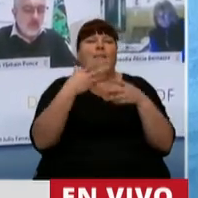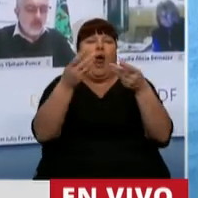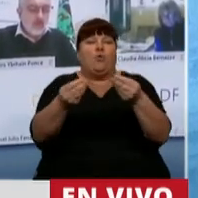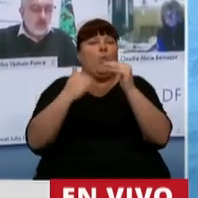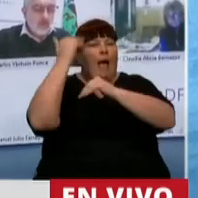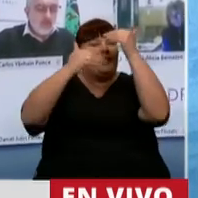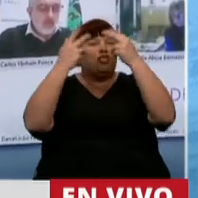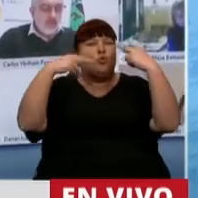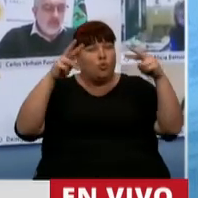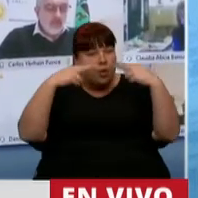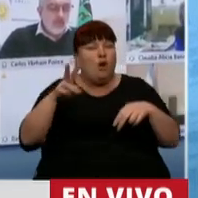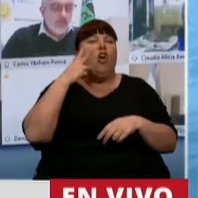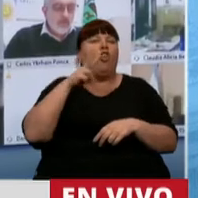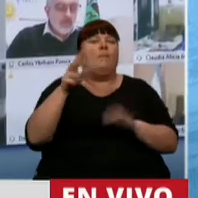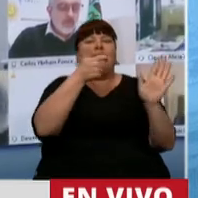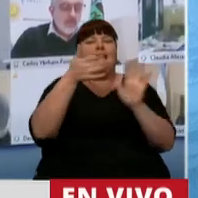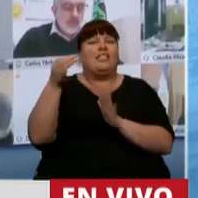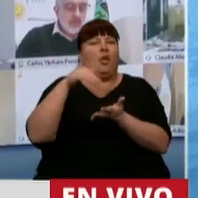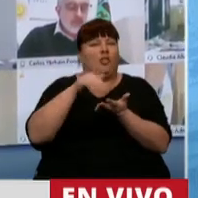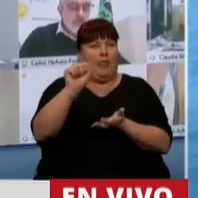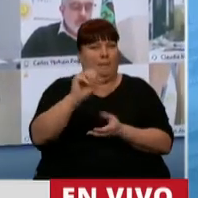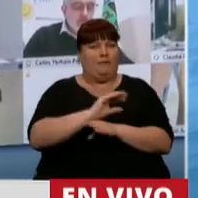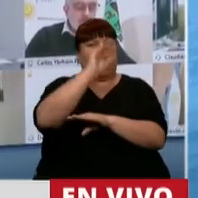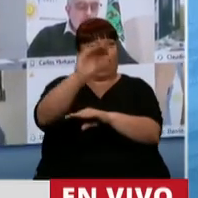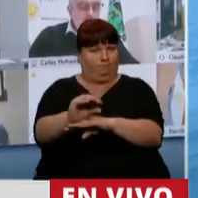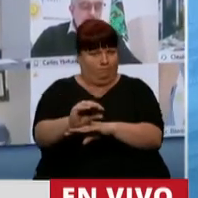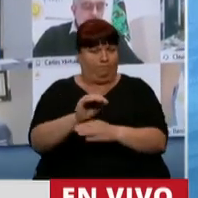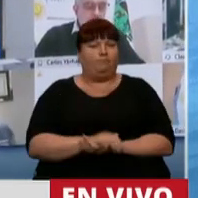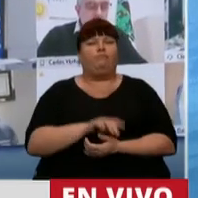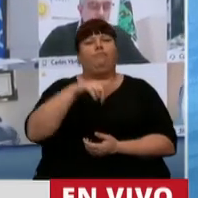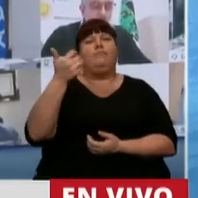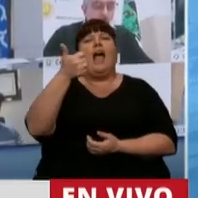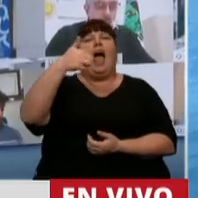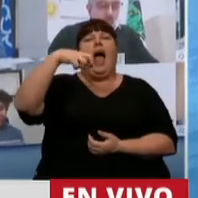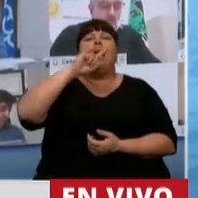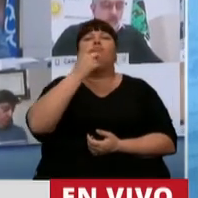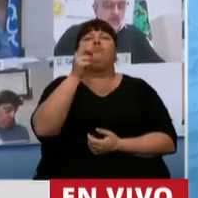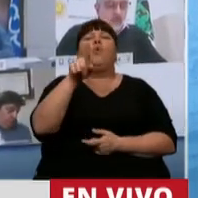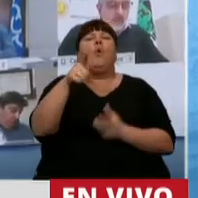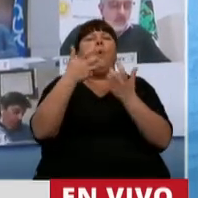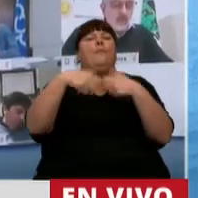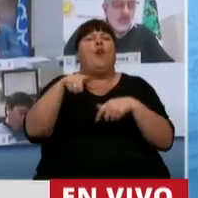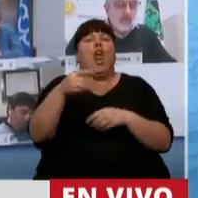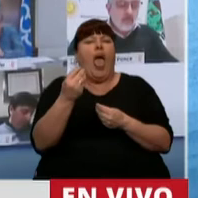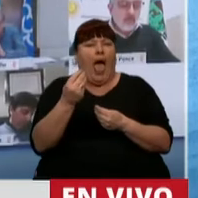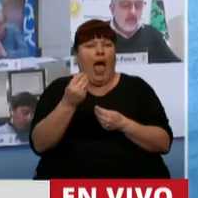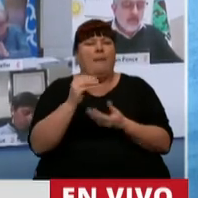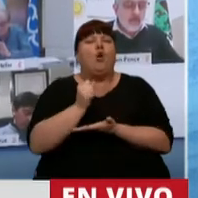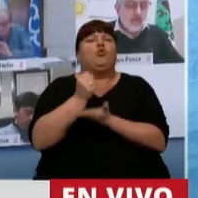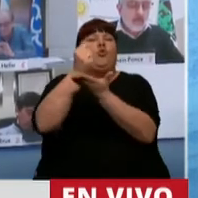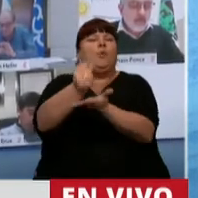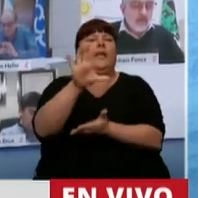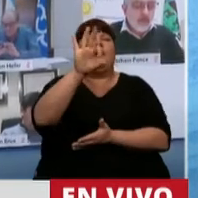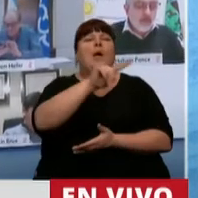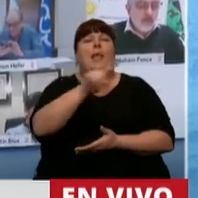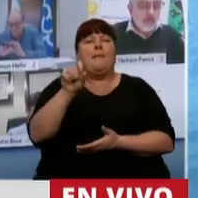y Capacitación Turística, 2.600 millones de pesos. El programa APTUR, que es un programa con un subsidio de